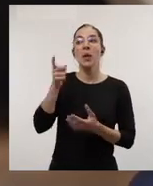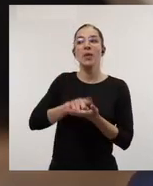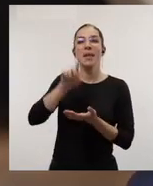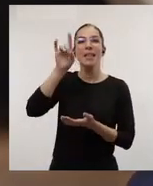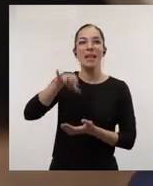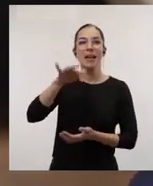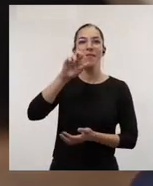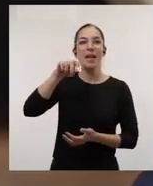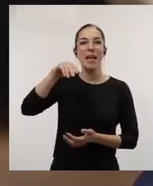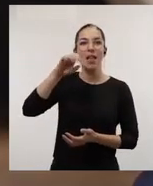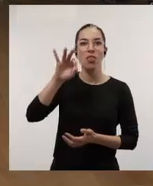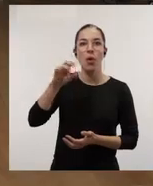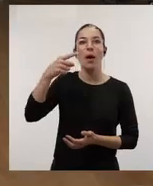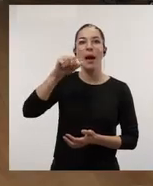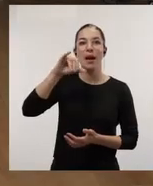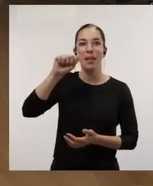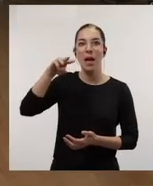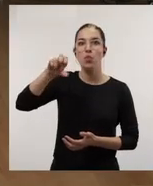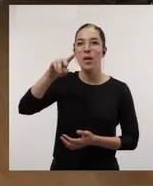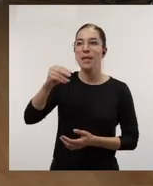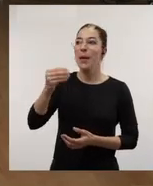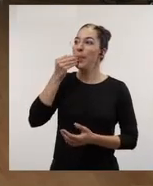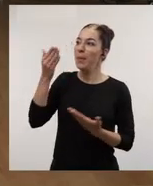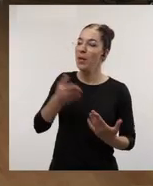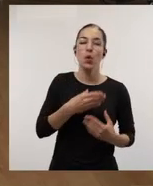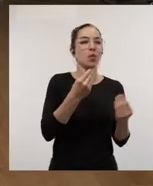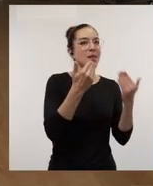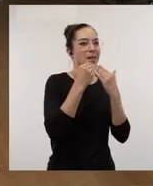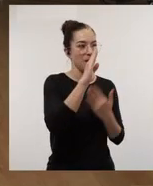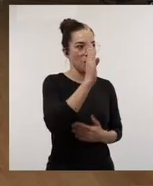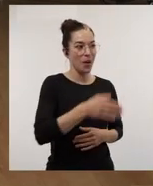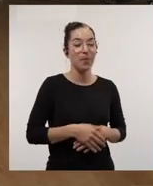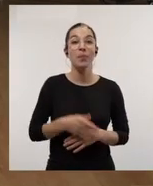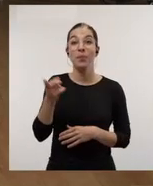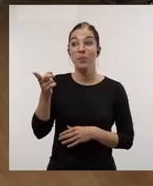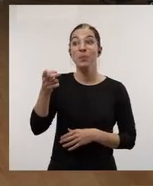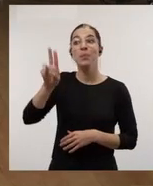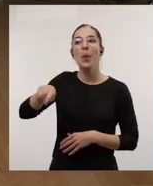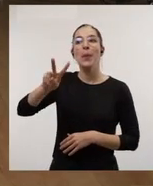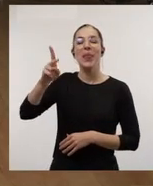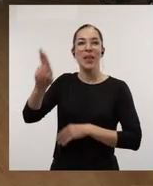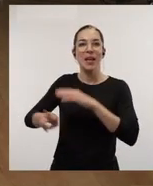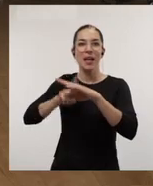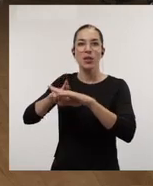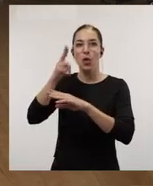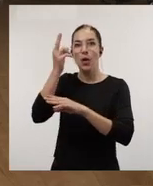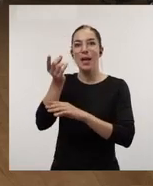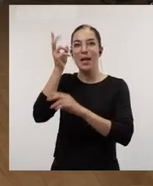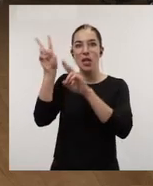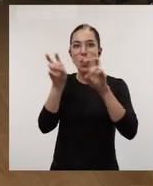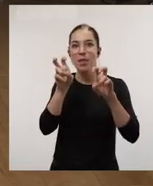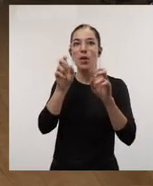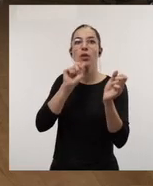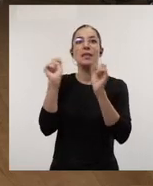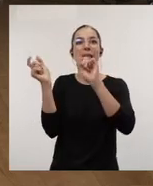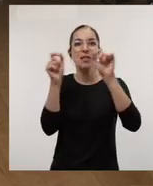con Fernando García Muñoa. Bienvenido. Muchas gracias. Hola, Sonsoles. Como sabéis, Fernando es el vicerector de Innovación, Transferencia